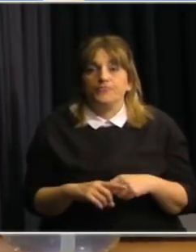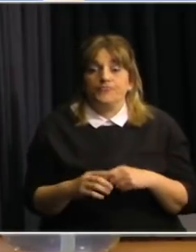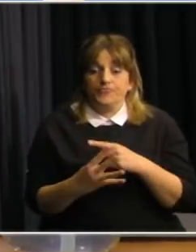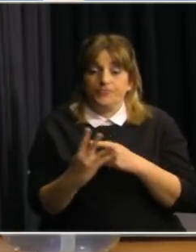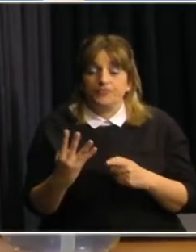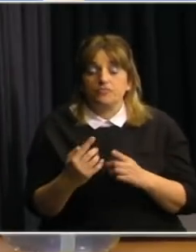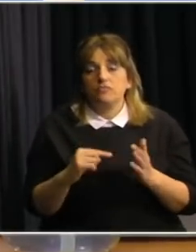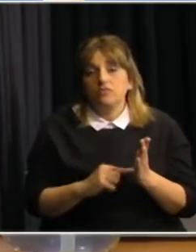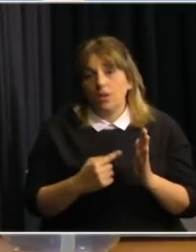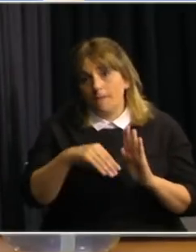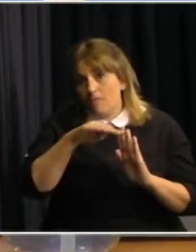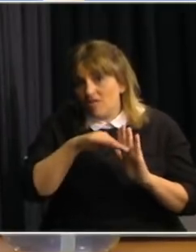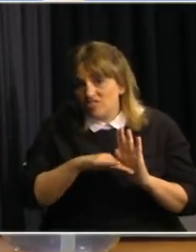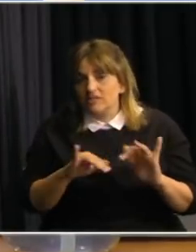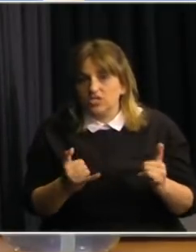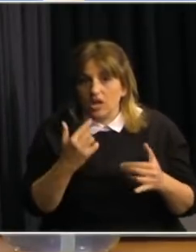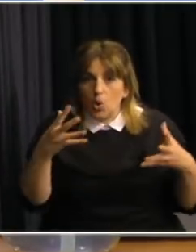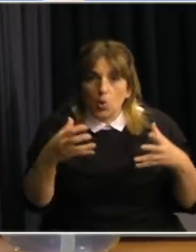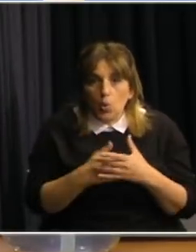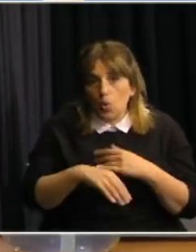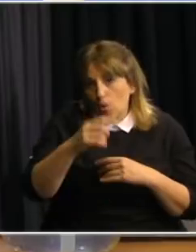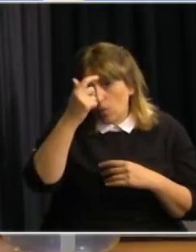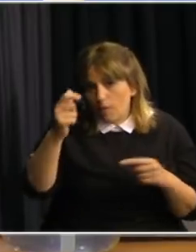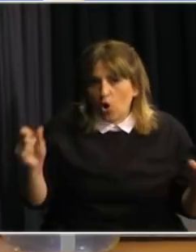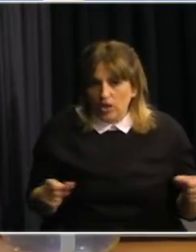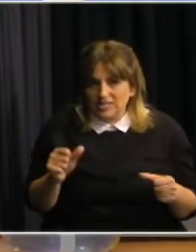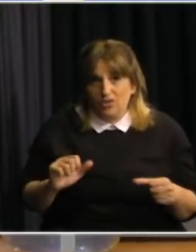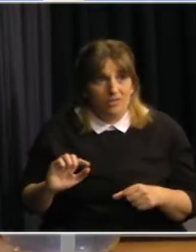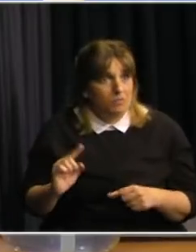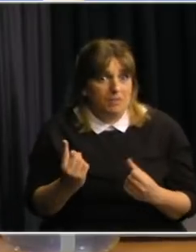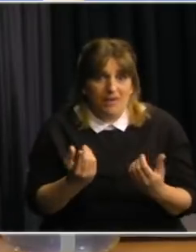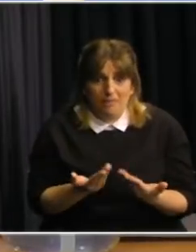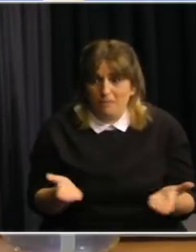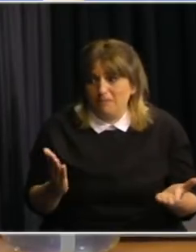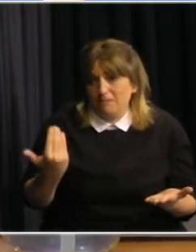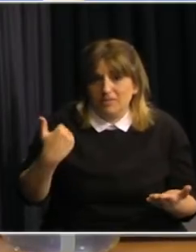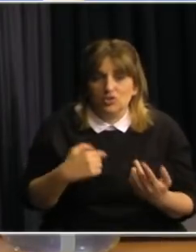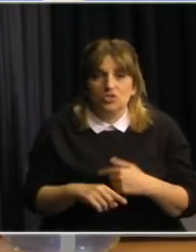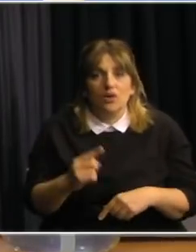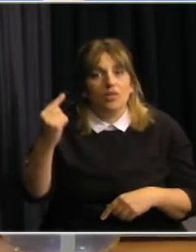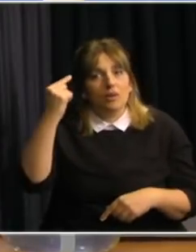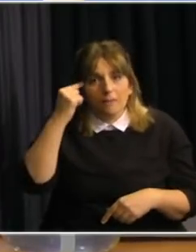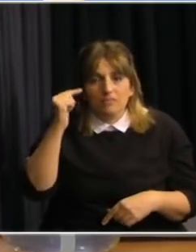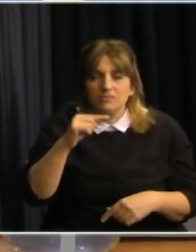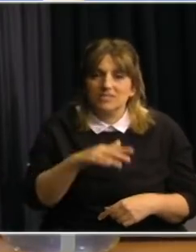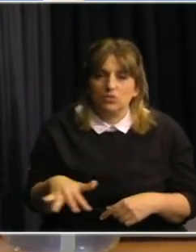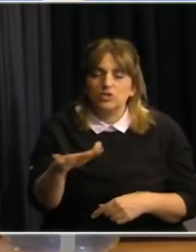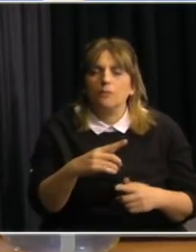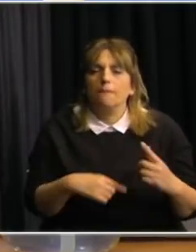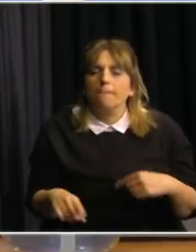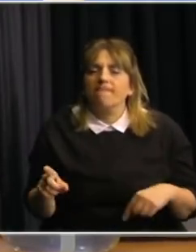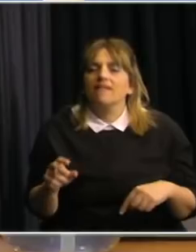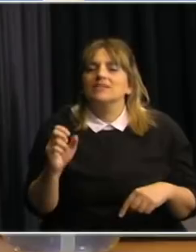pautas que el Gacha ha dicho desde antes del primer día cuando el profesor Rady empezó a pensar en esto así que